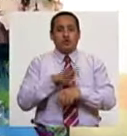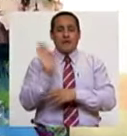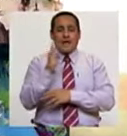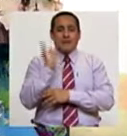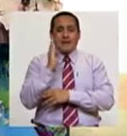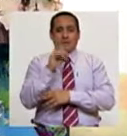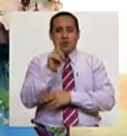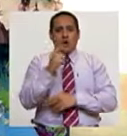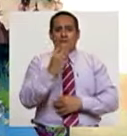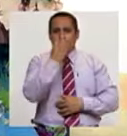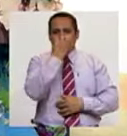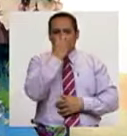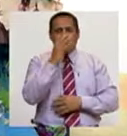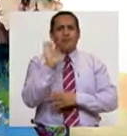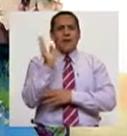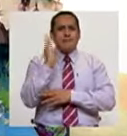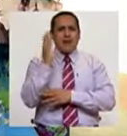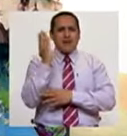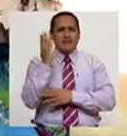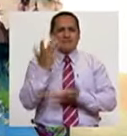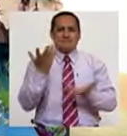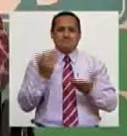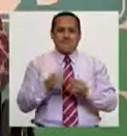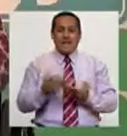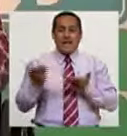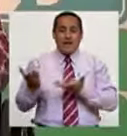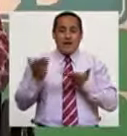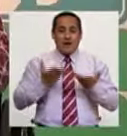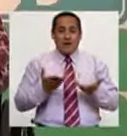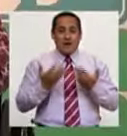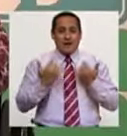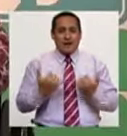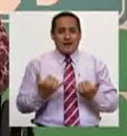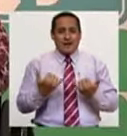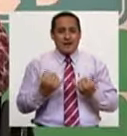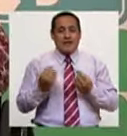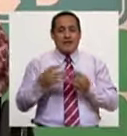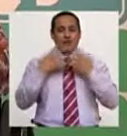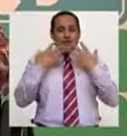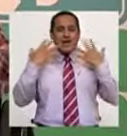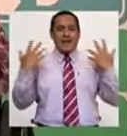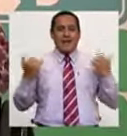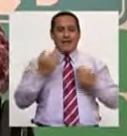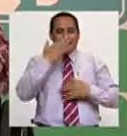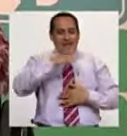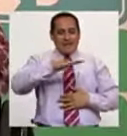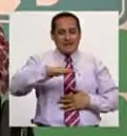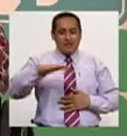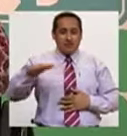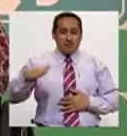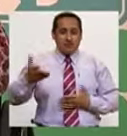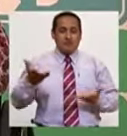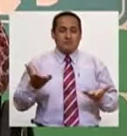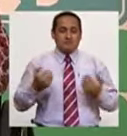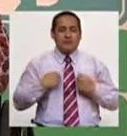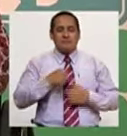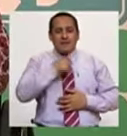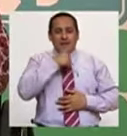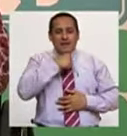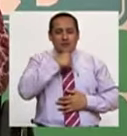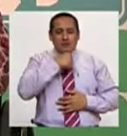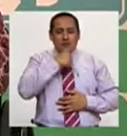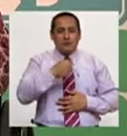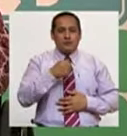doctores de emergencia, no, payasos de emergencia. Está con nosotros aquí en el set y ellos alegran a niños, a